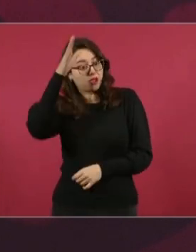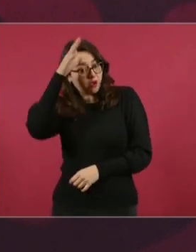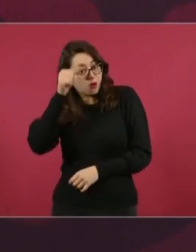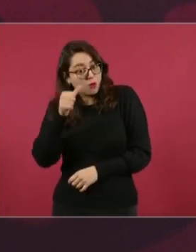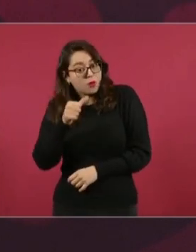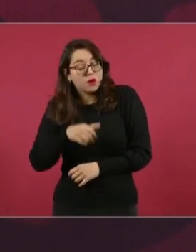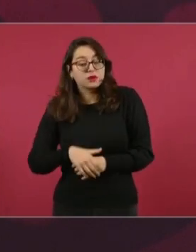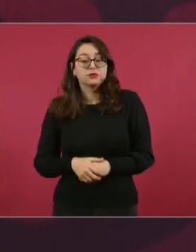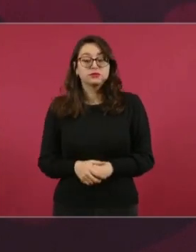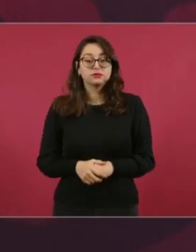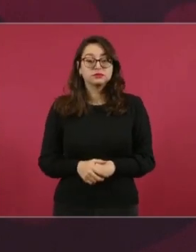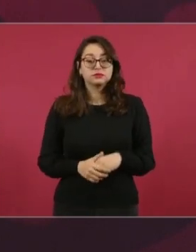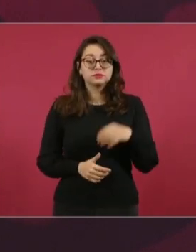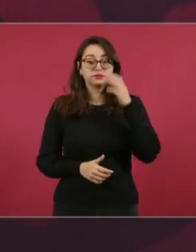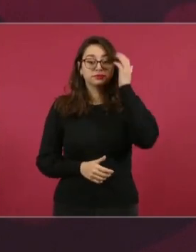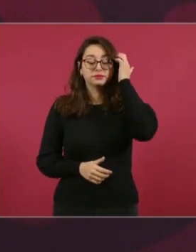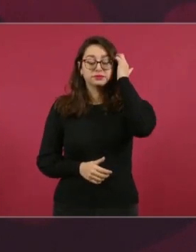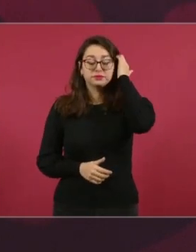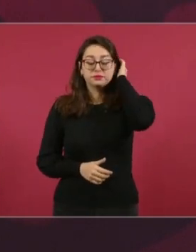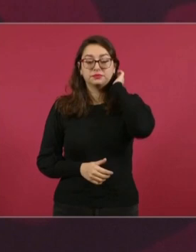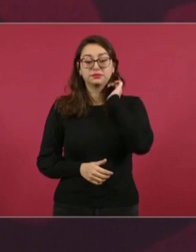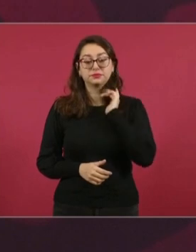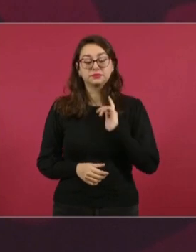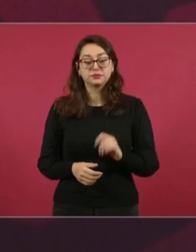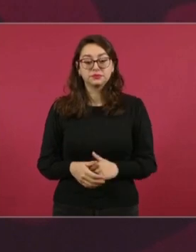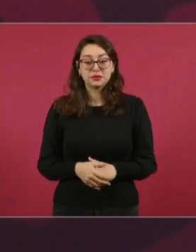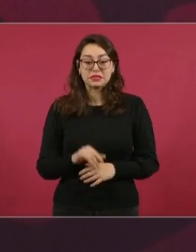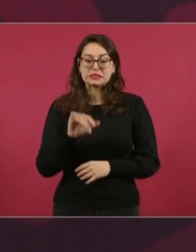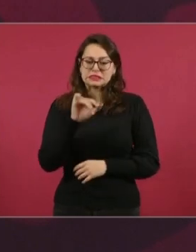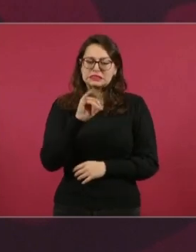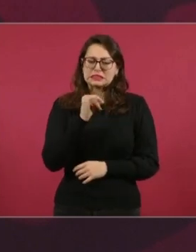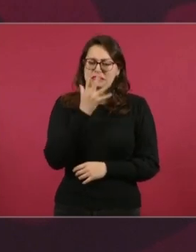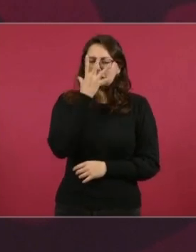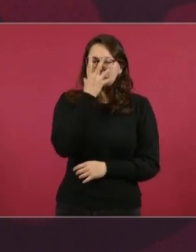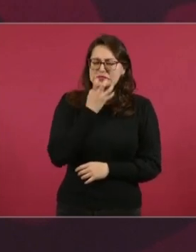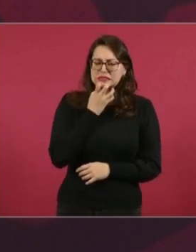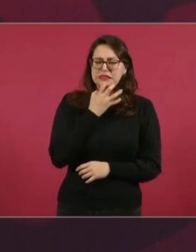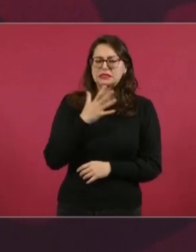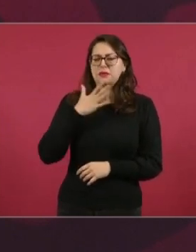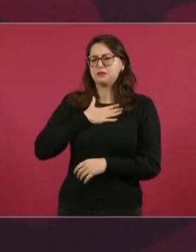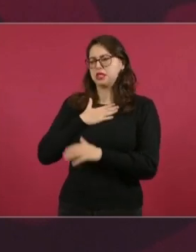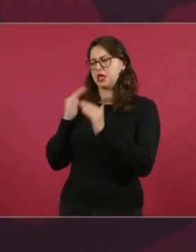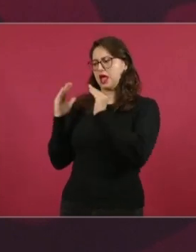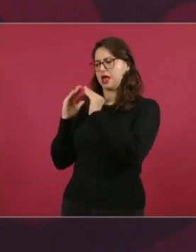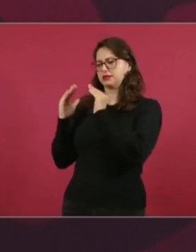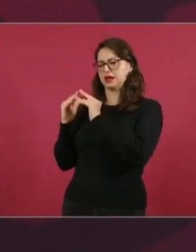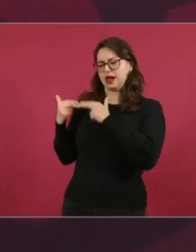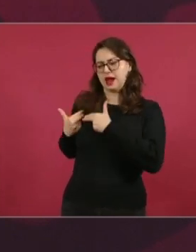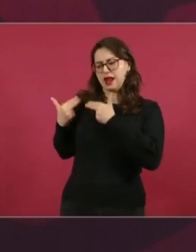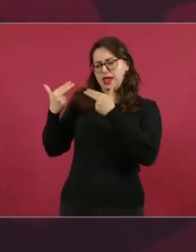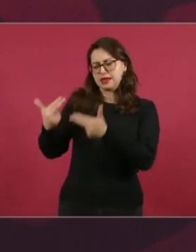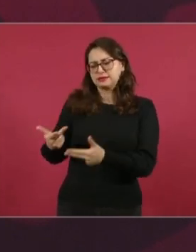tristeza, porque voy a dejar la quinta de